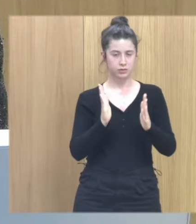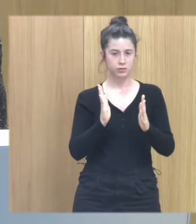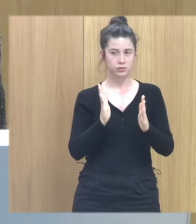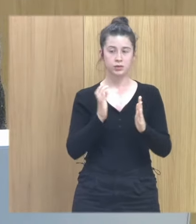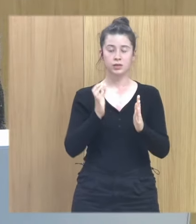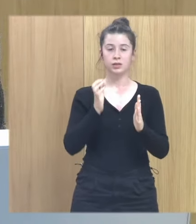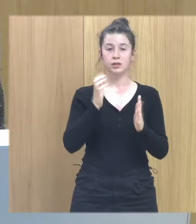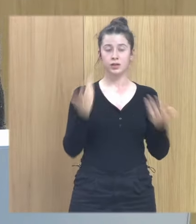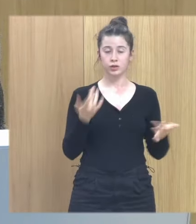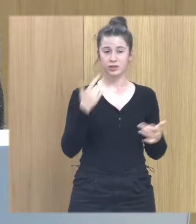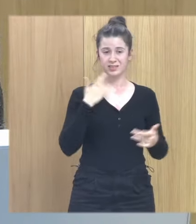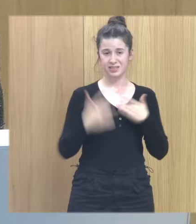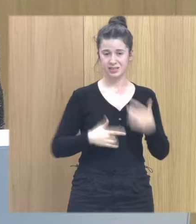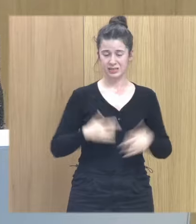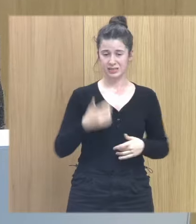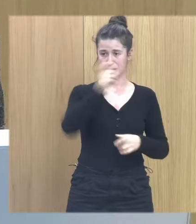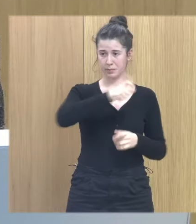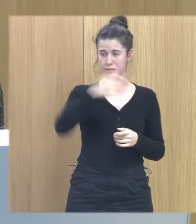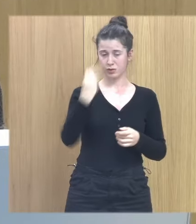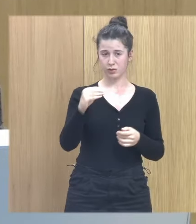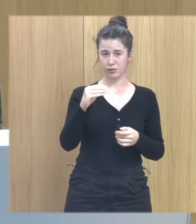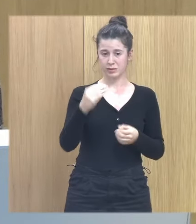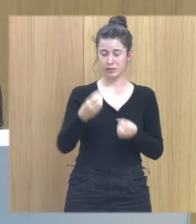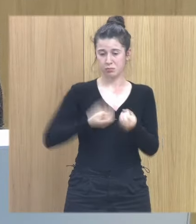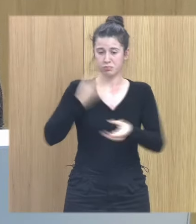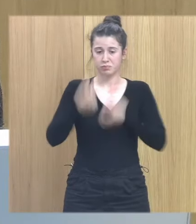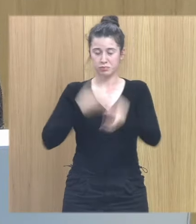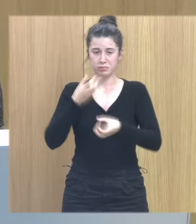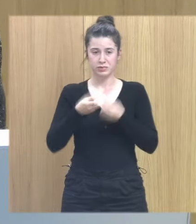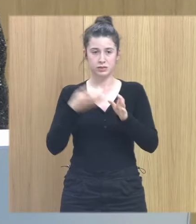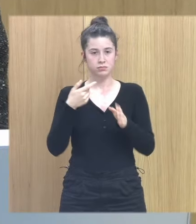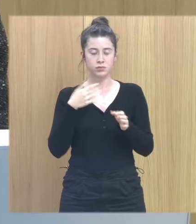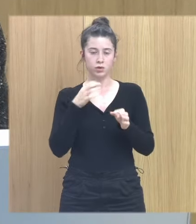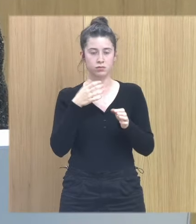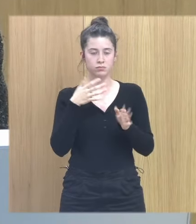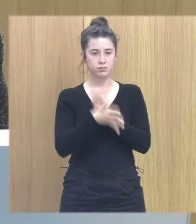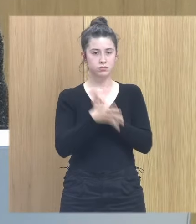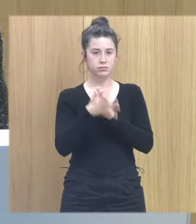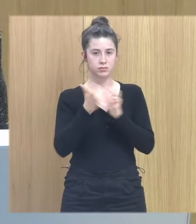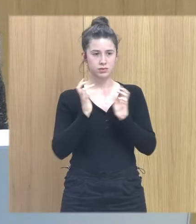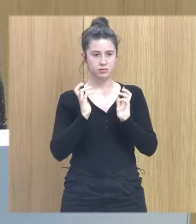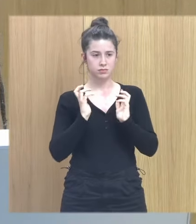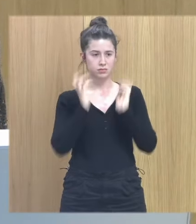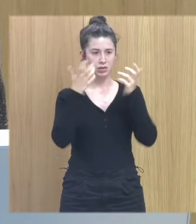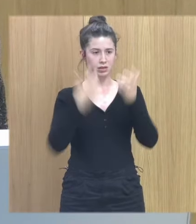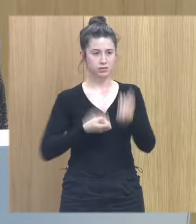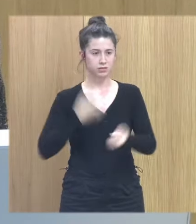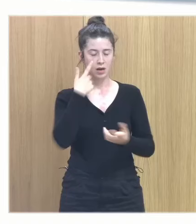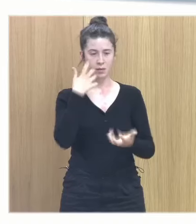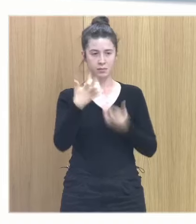sintomatología que estos chicos y chicas sacan es más ruidosa externamente pero es mucho menos problemática y mejora